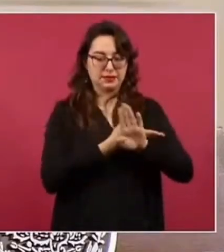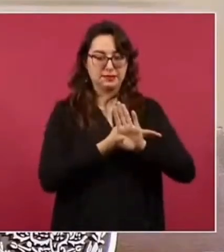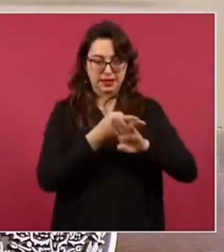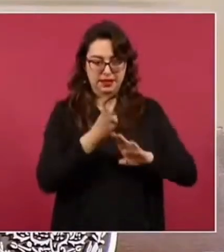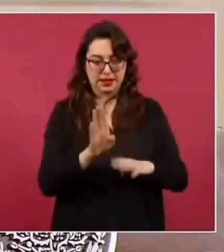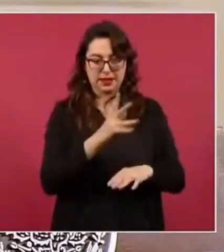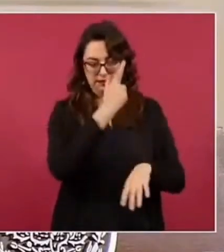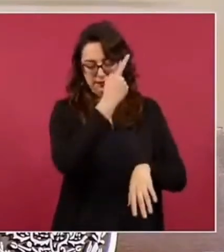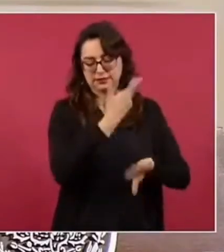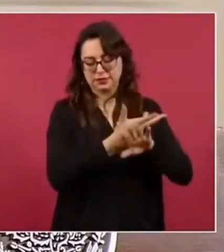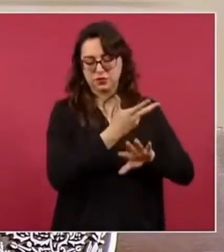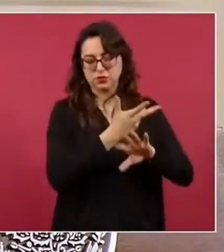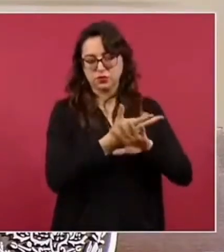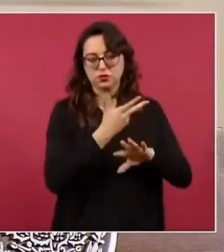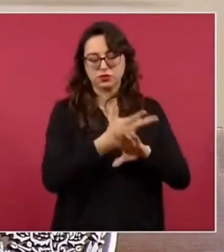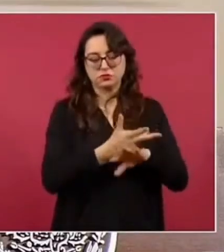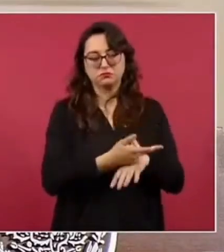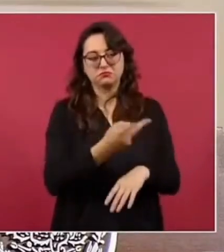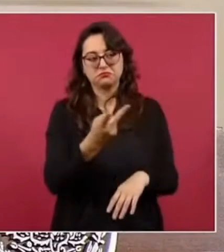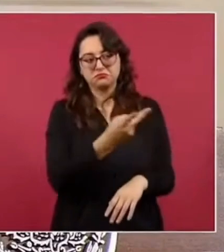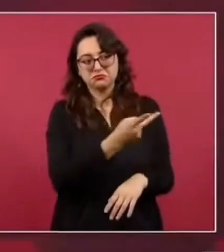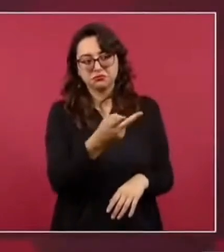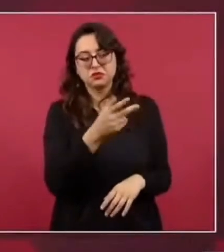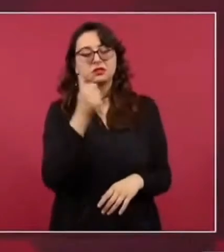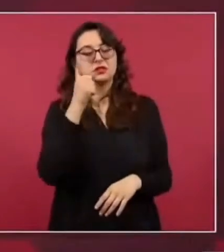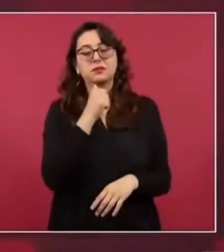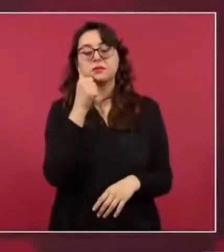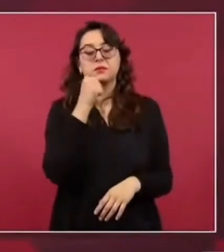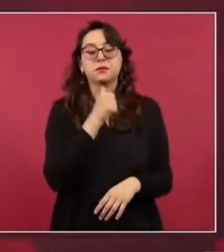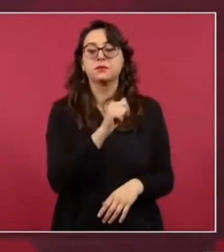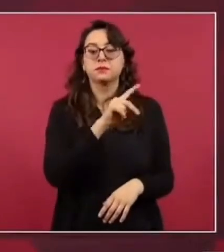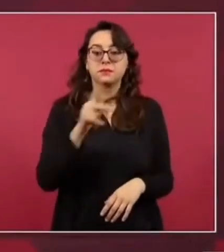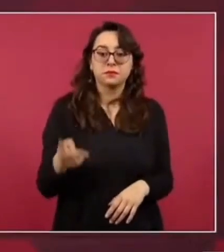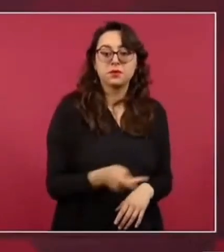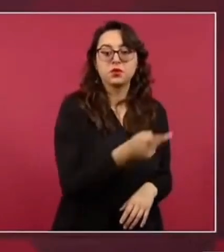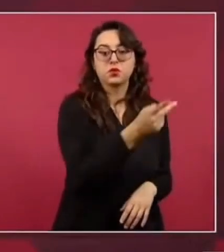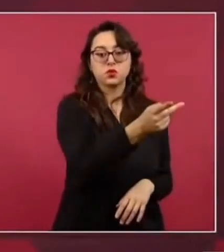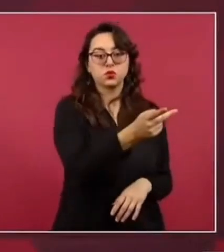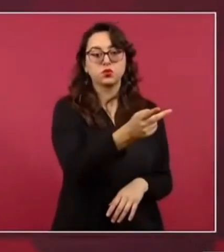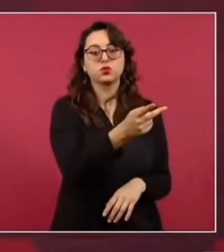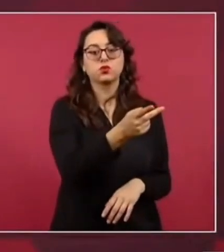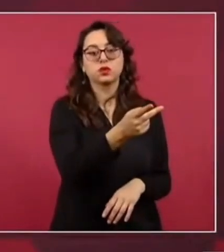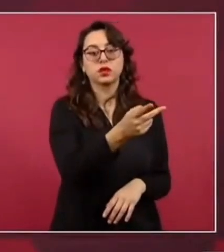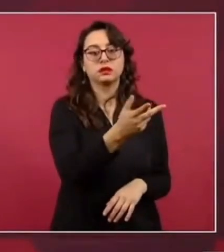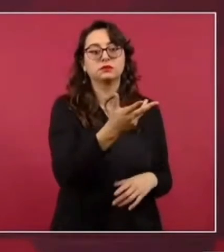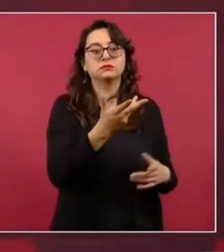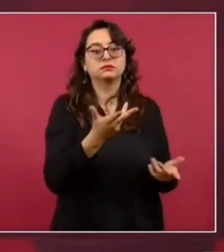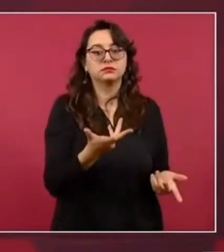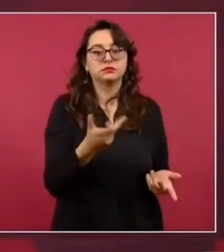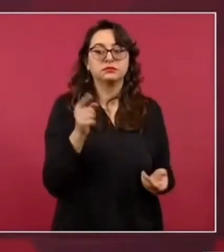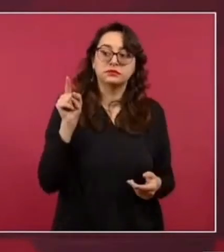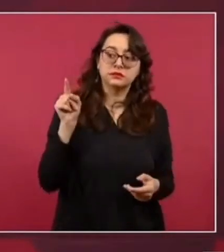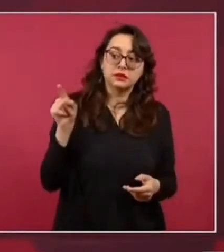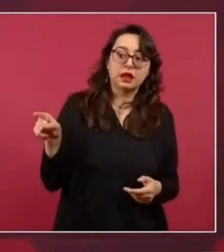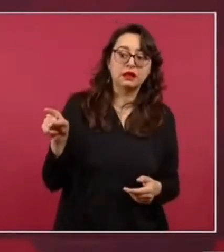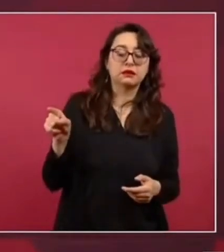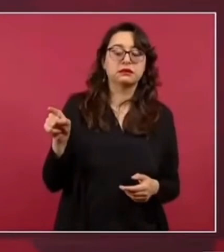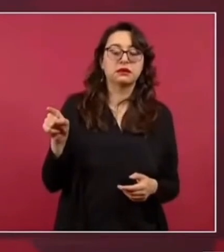consideran que es este recomendable